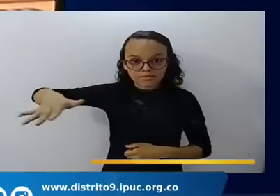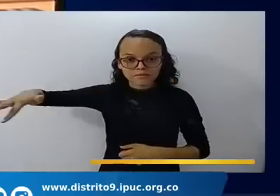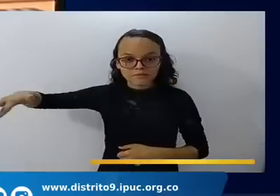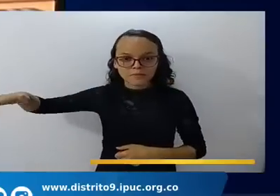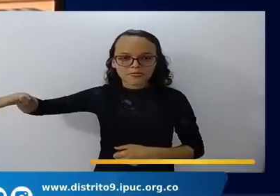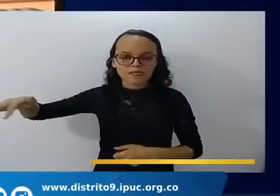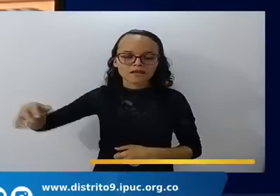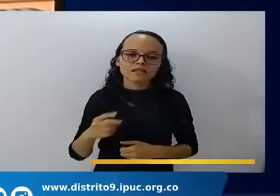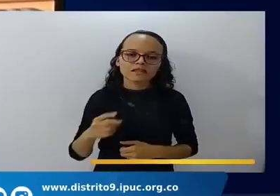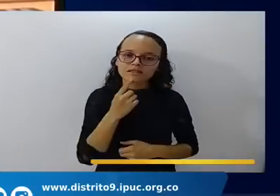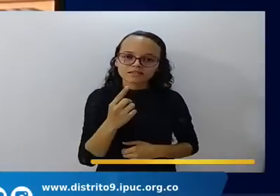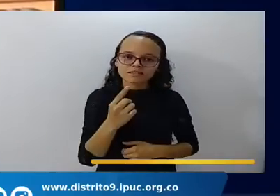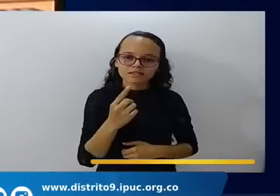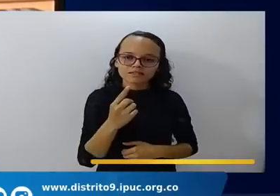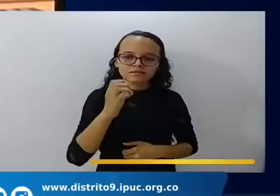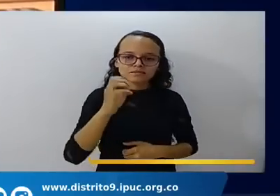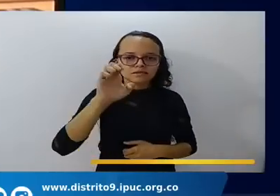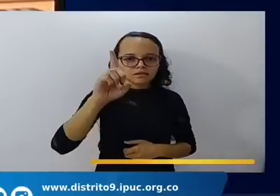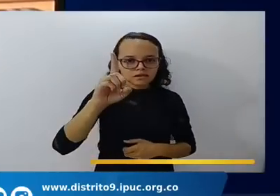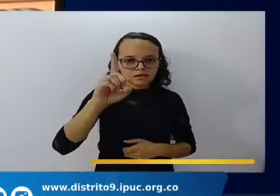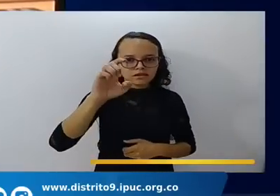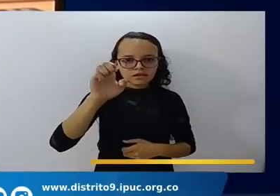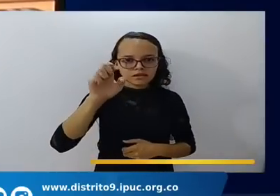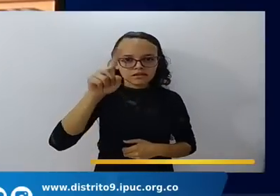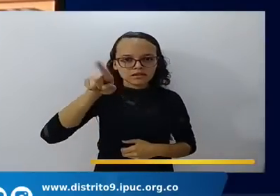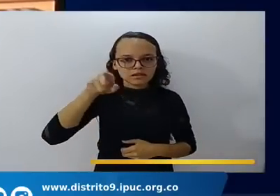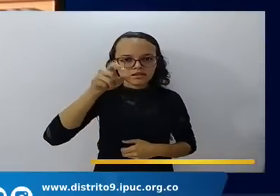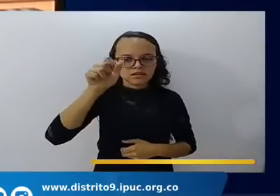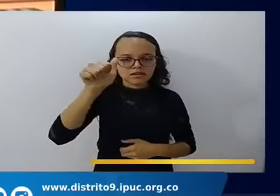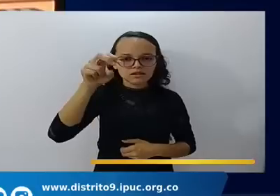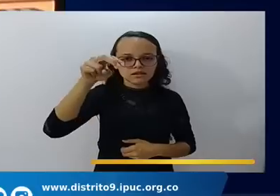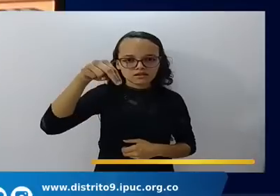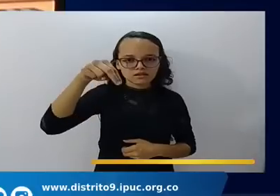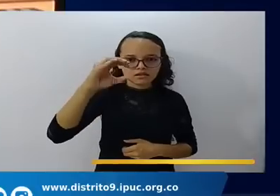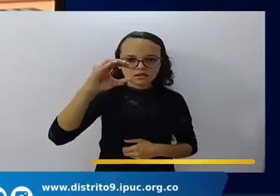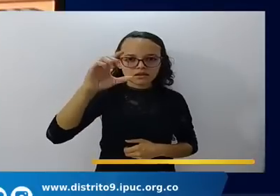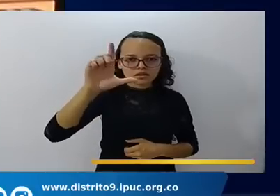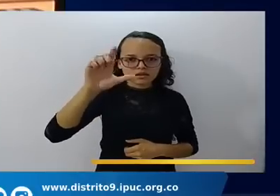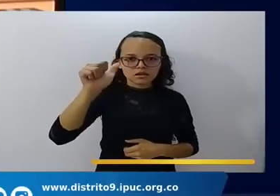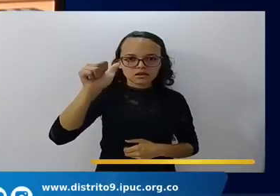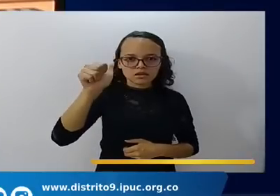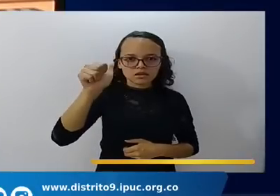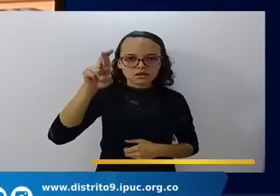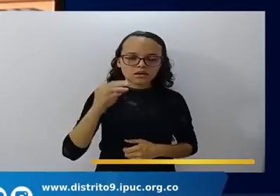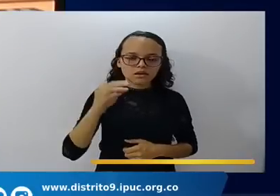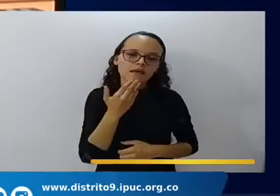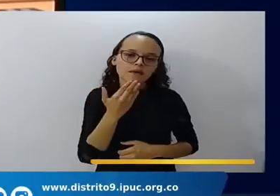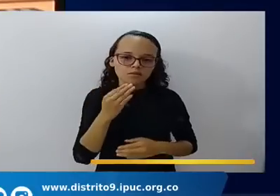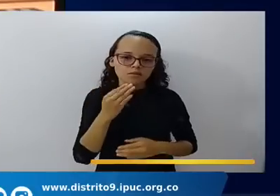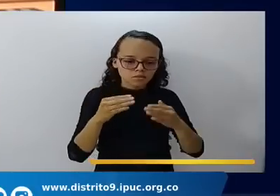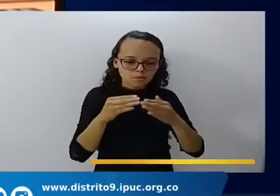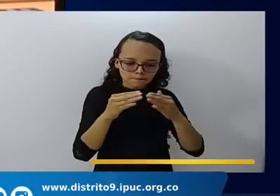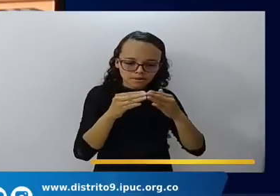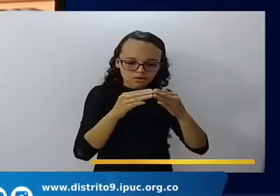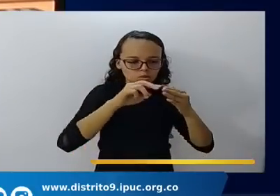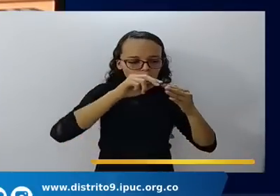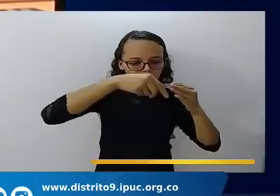desanclar. ¿Sí? Quitar las anclas, liberar las anclas. ¿Por qué?